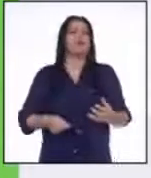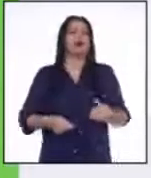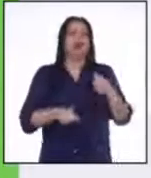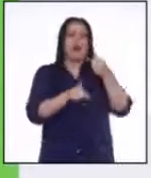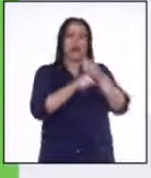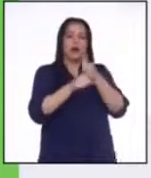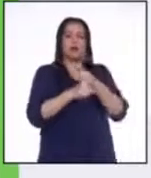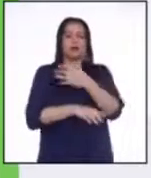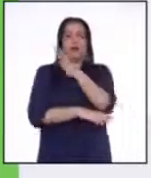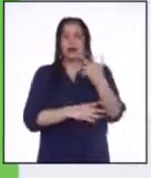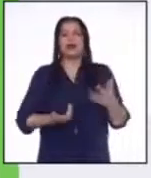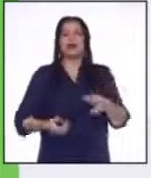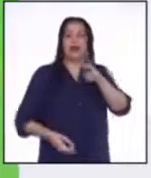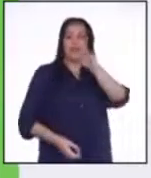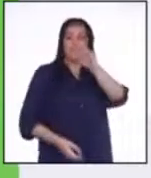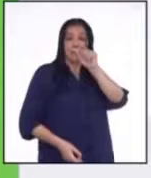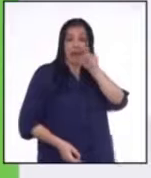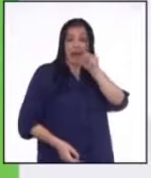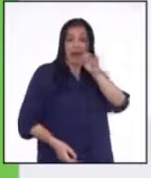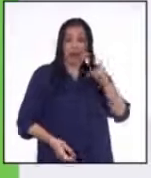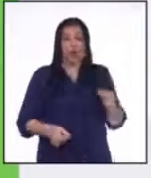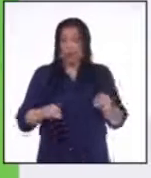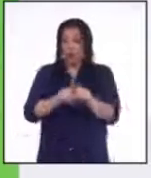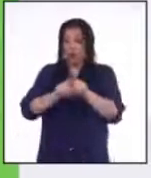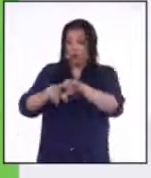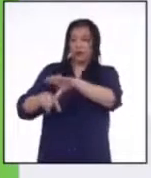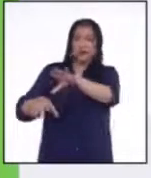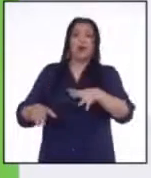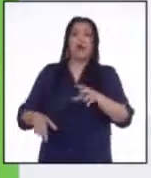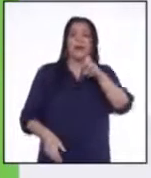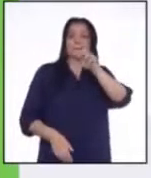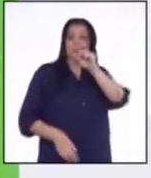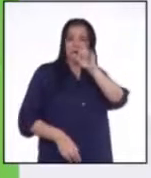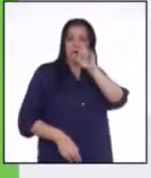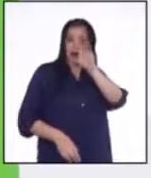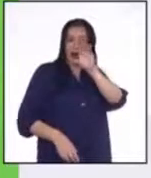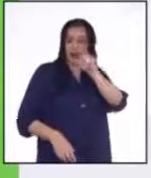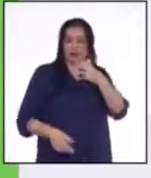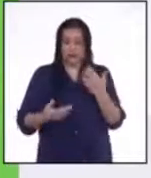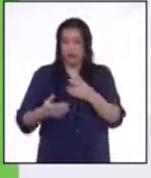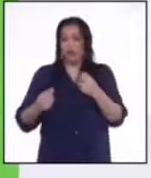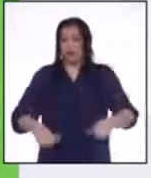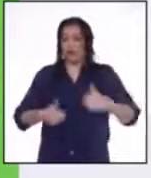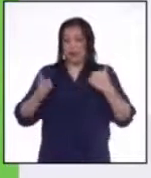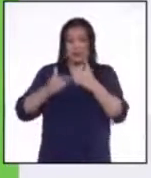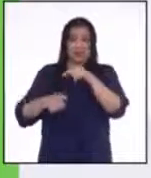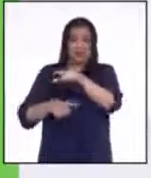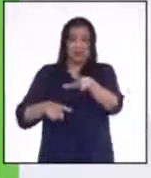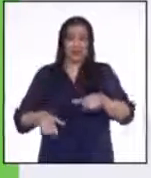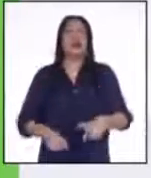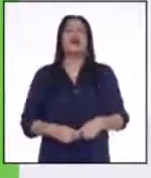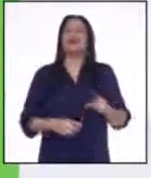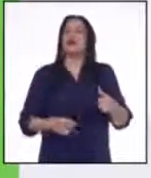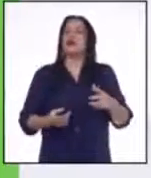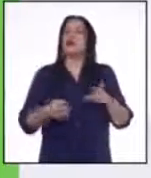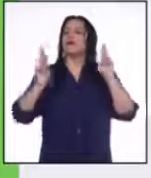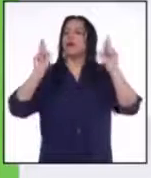el mismo Parque Nacional del Malu o el mismo Pacaya Samiria, si es que vives en Iquipo. Esperamos que todo este